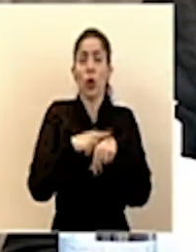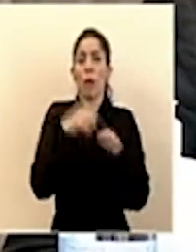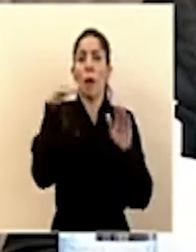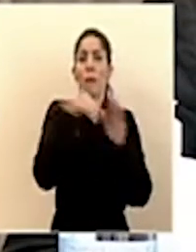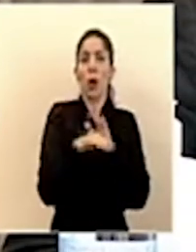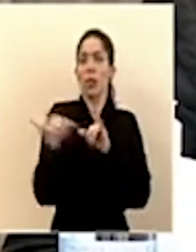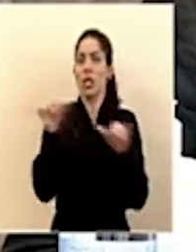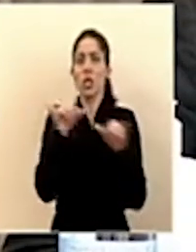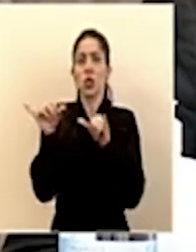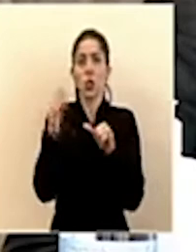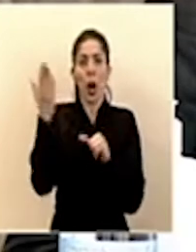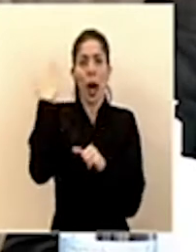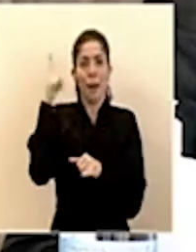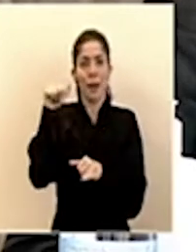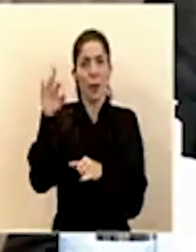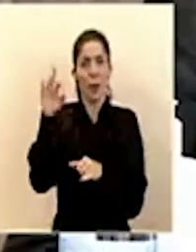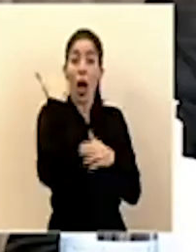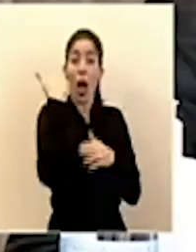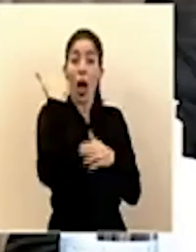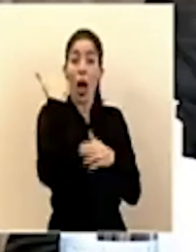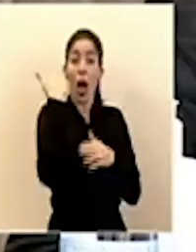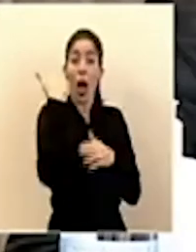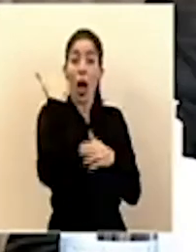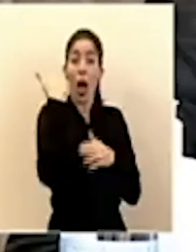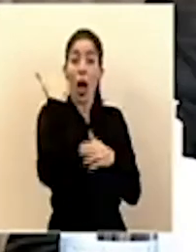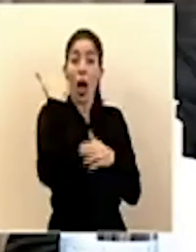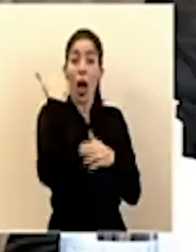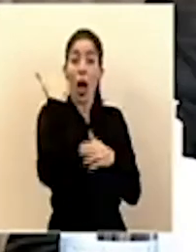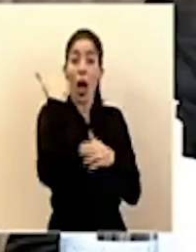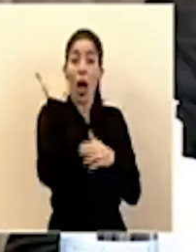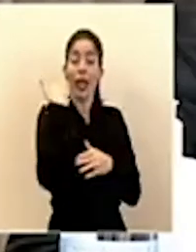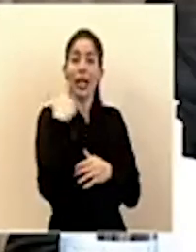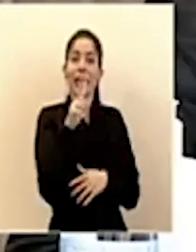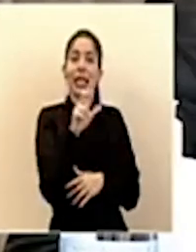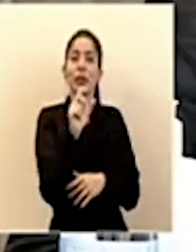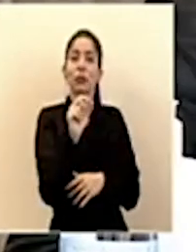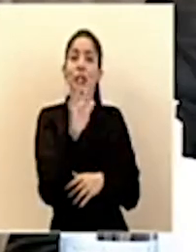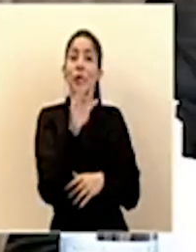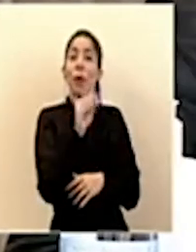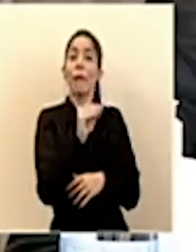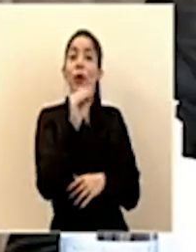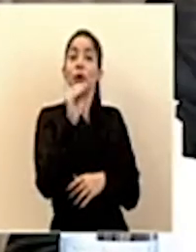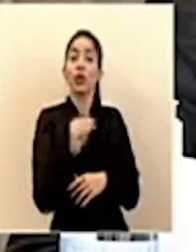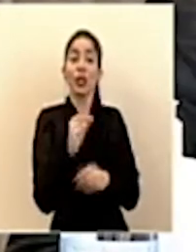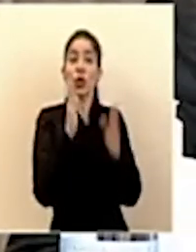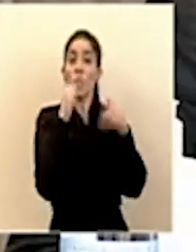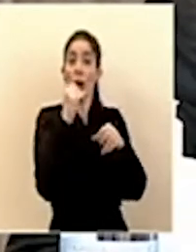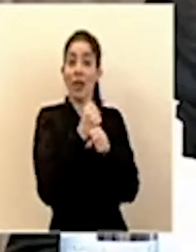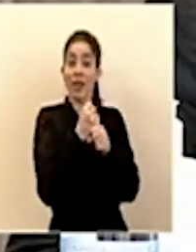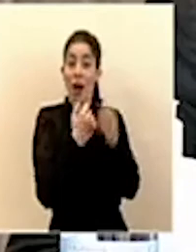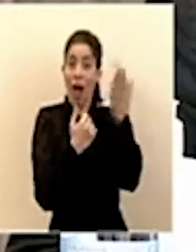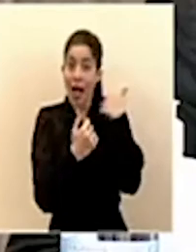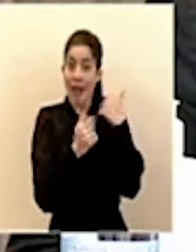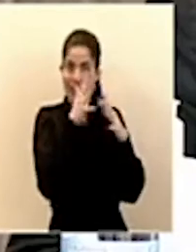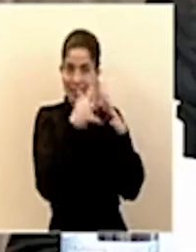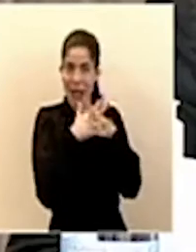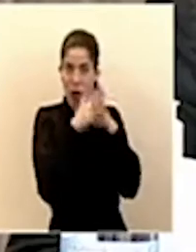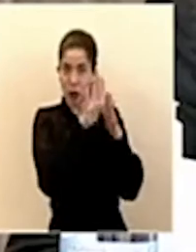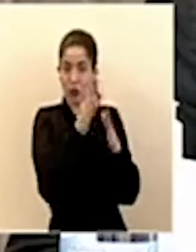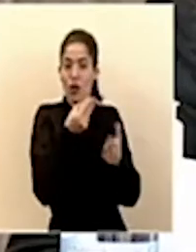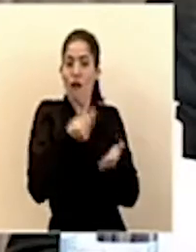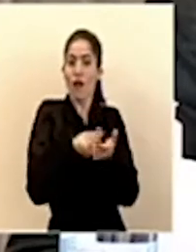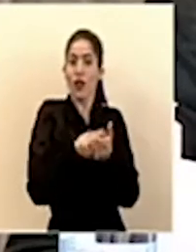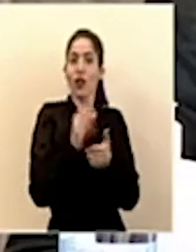que tenía antes de esta crisis 3.5% de desempleo y la Reserva